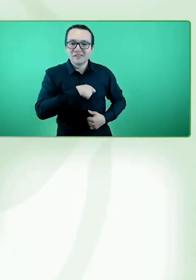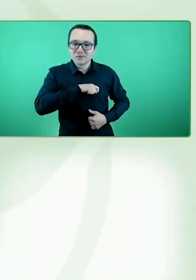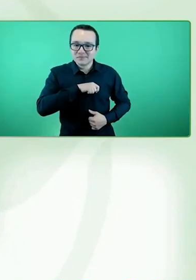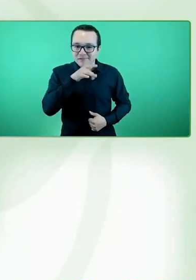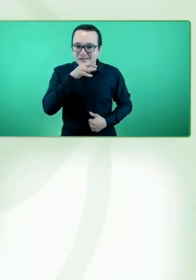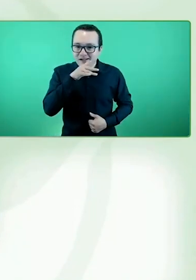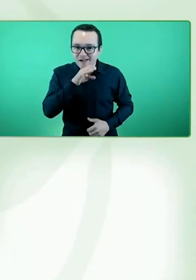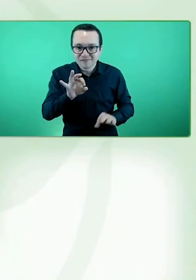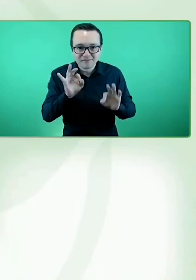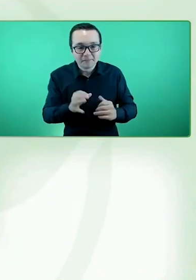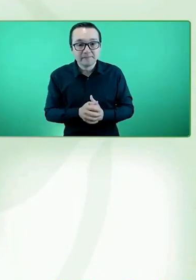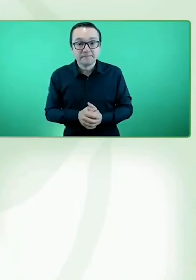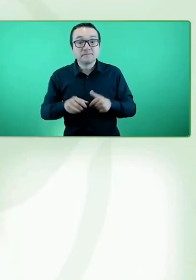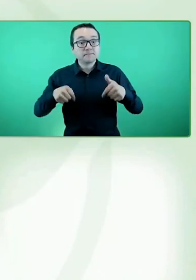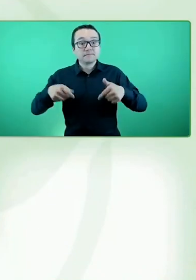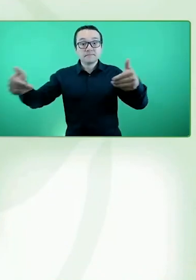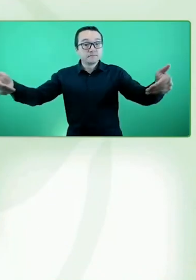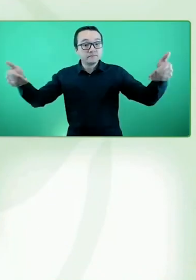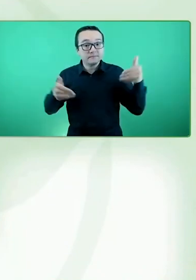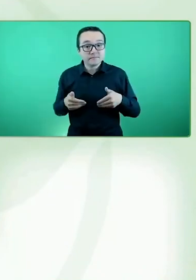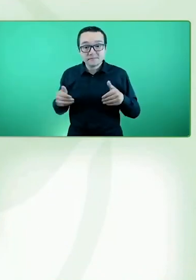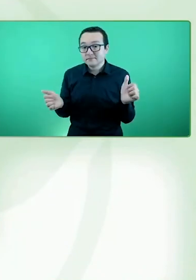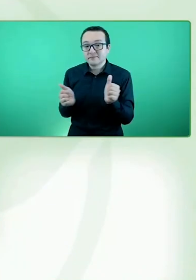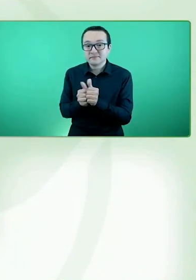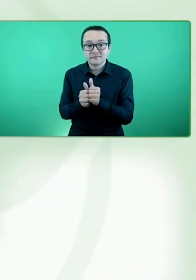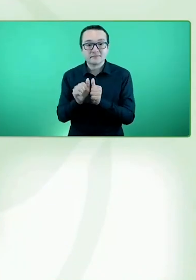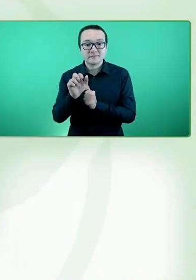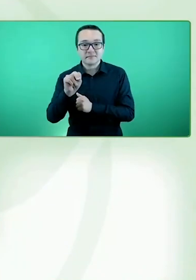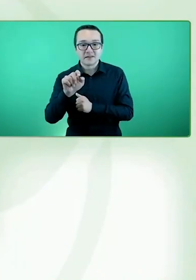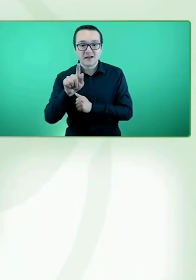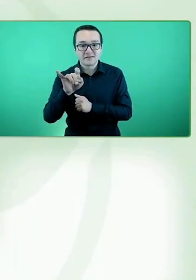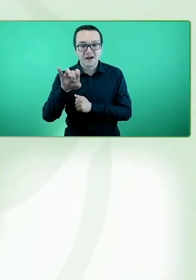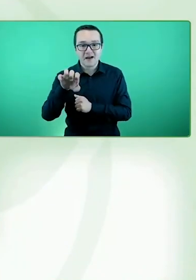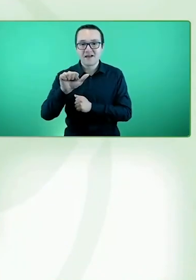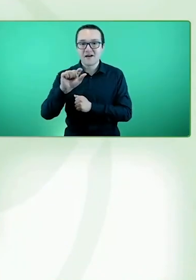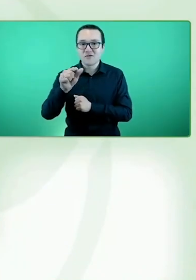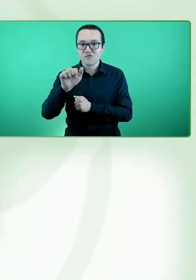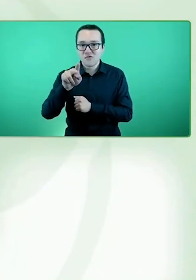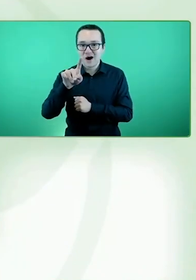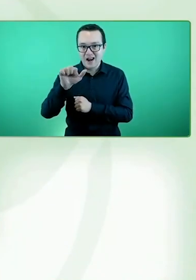darle la palabra a mi compañera Natalia Guala para presentar al primer expositor.